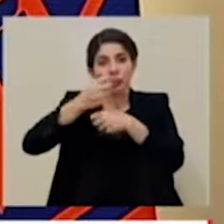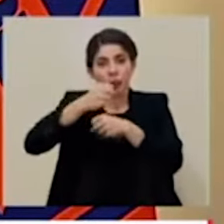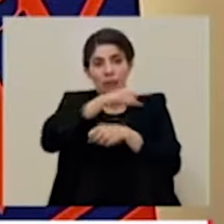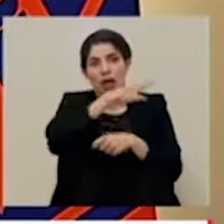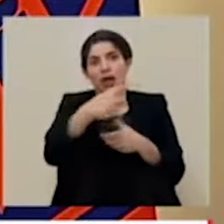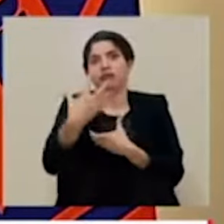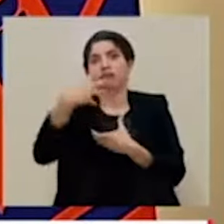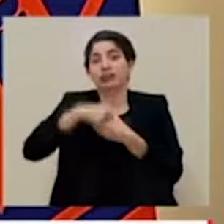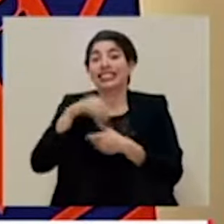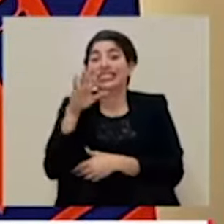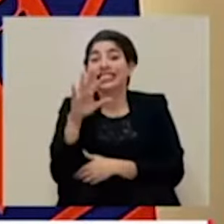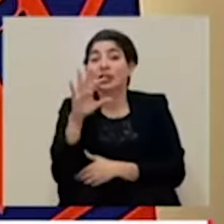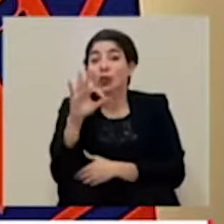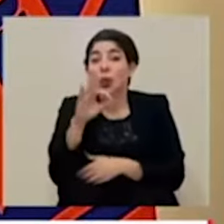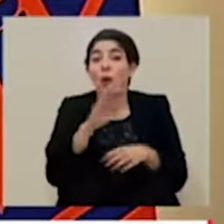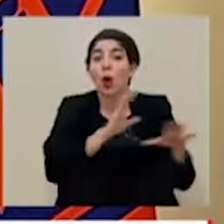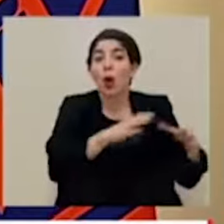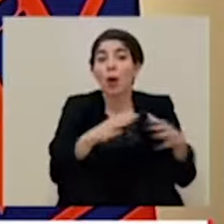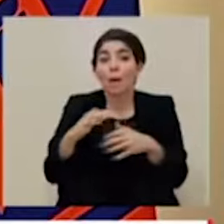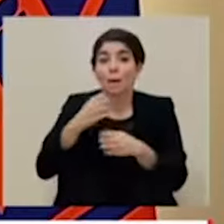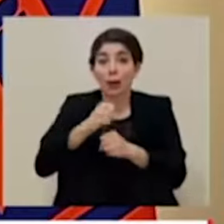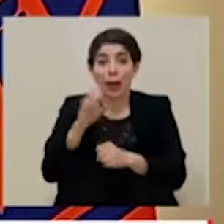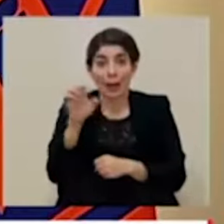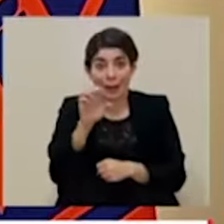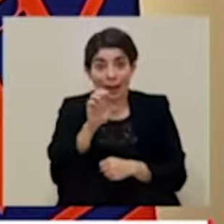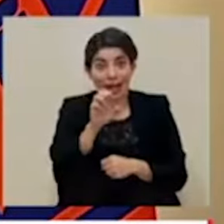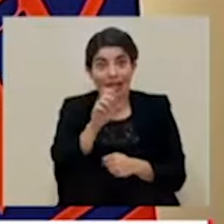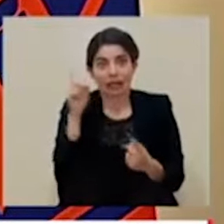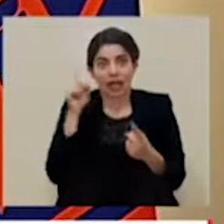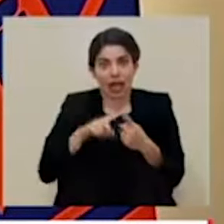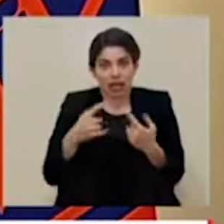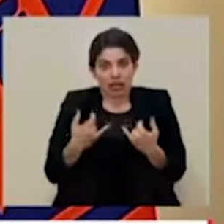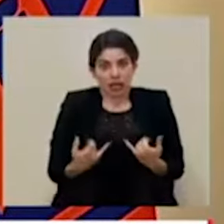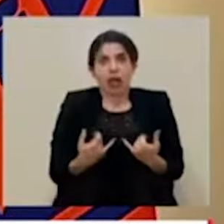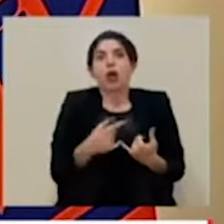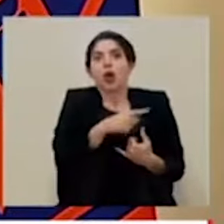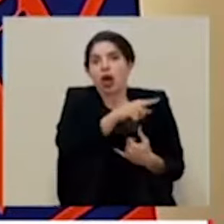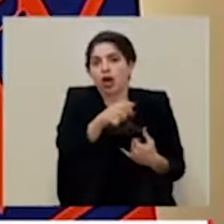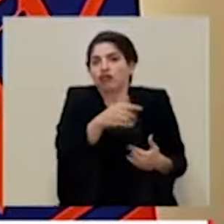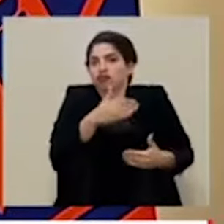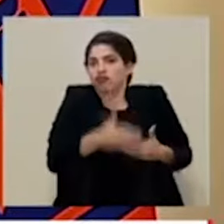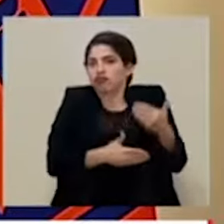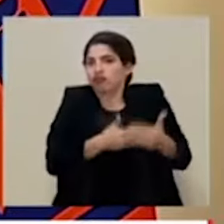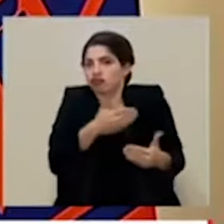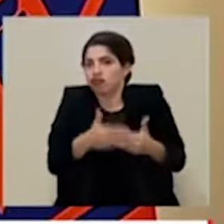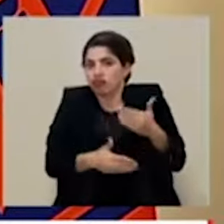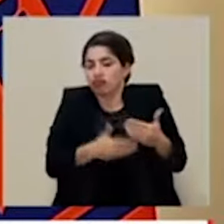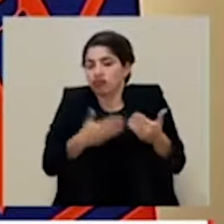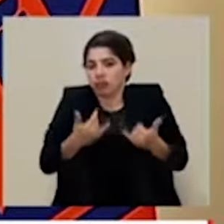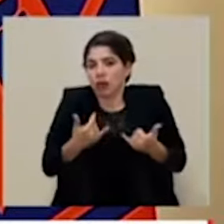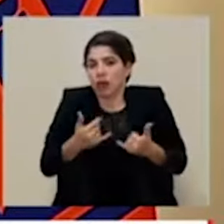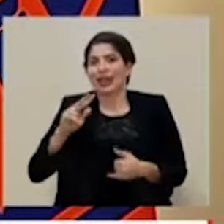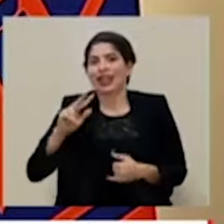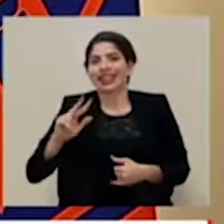comités municipales de emergencia, hasta el momento, van realizando esta tercera